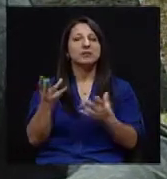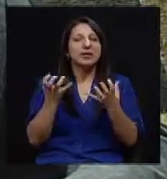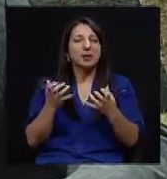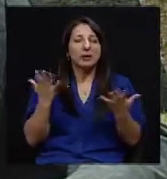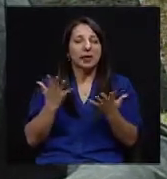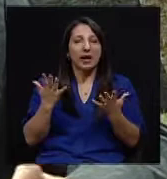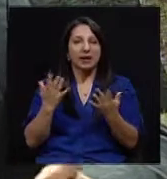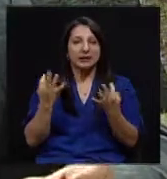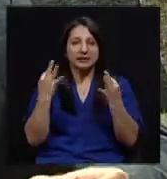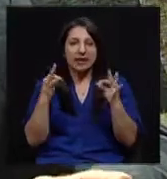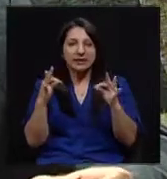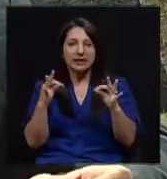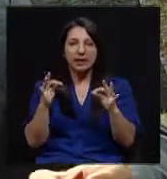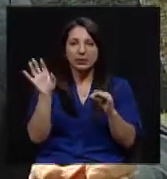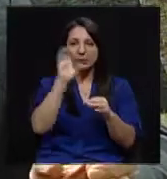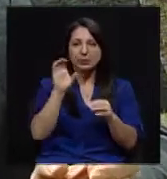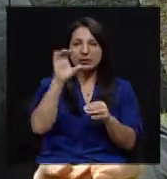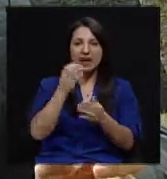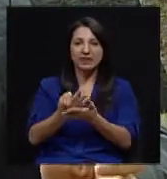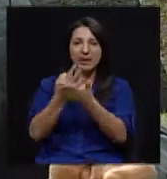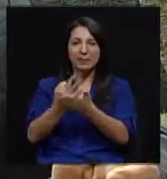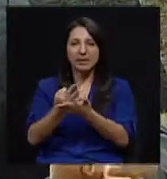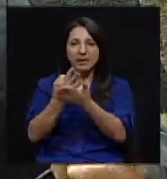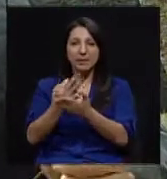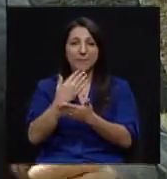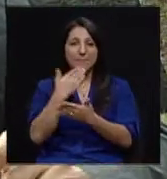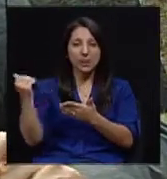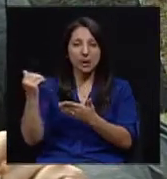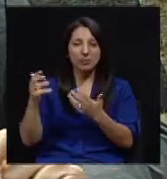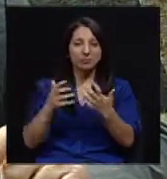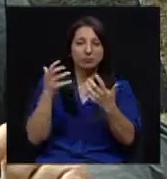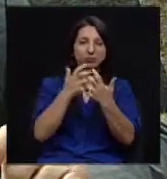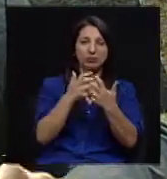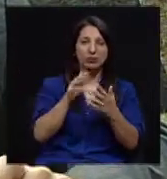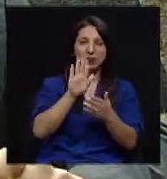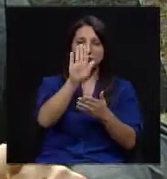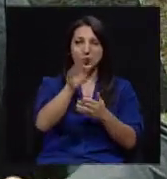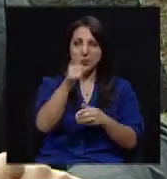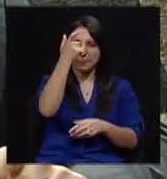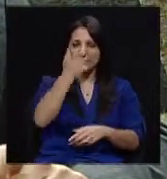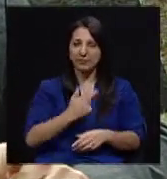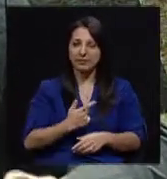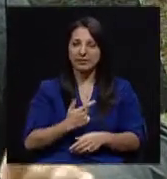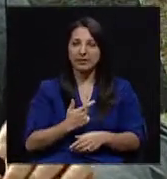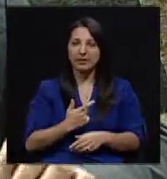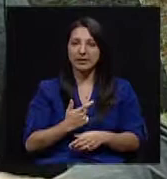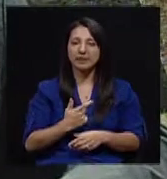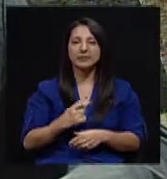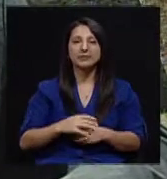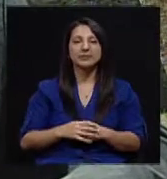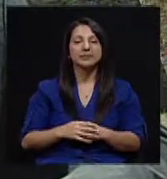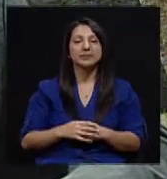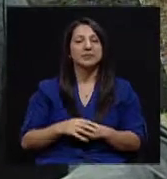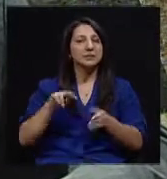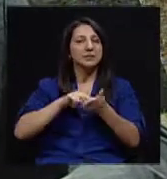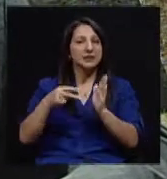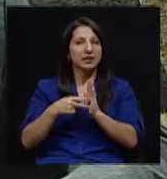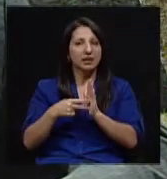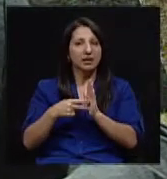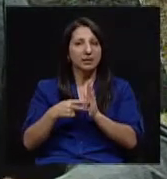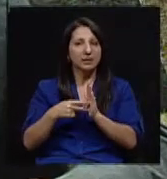de ajustar el tratamiento que mejor se adapte al perfil de cada paciente en particular. ¿Me explico?